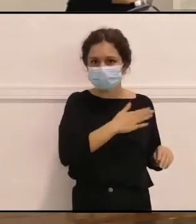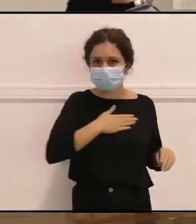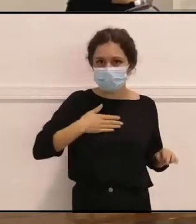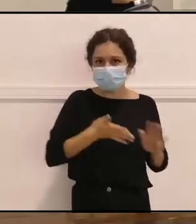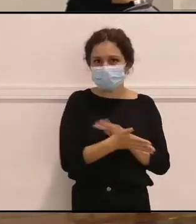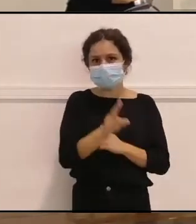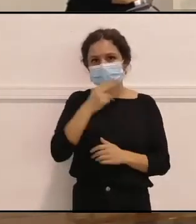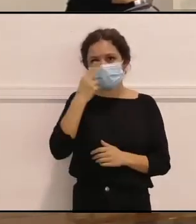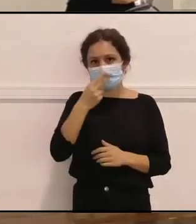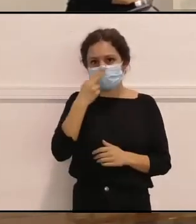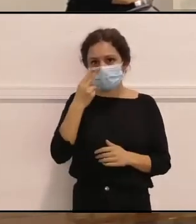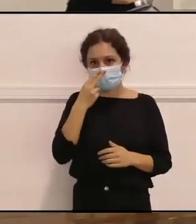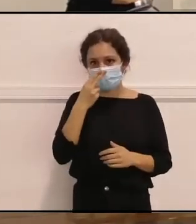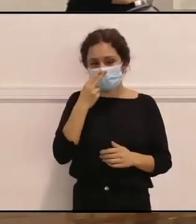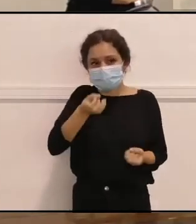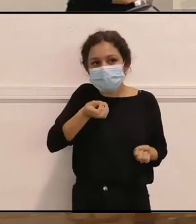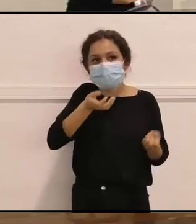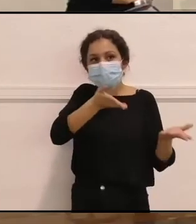parecería interesante compartir.